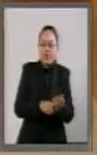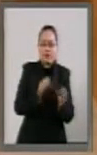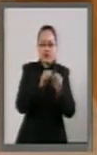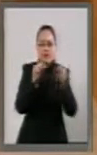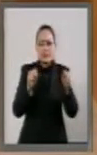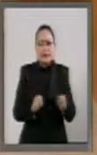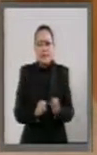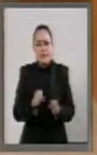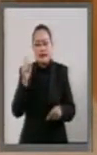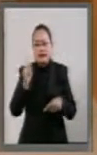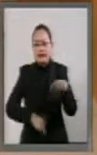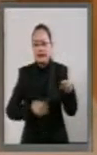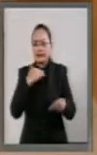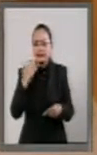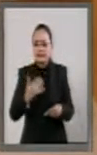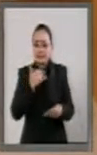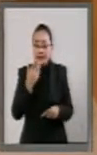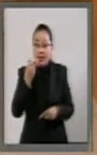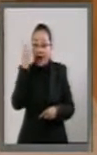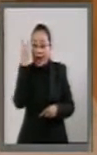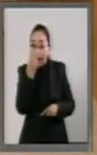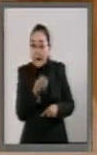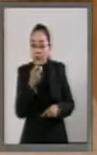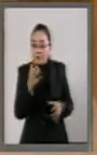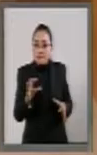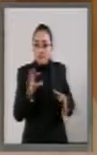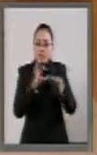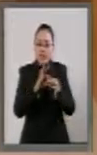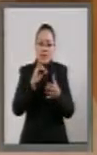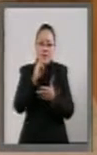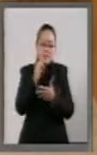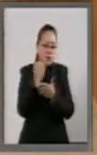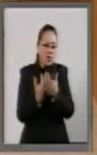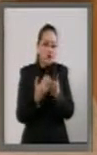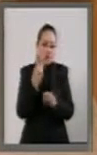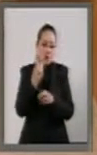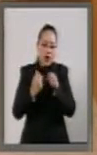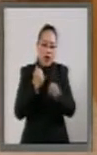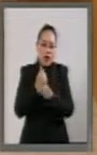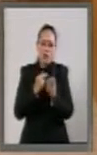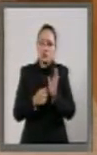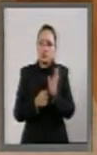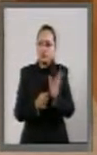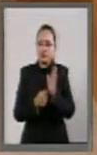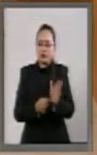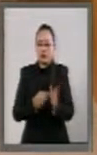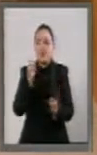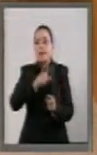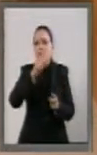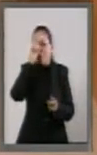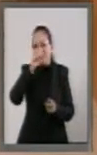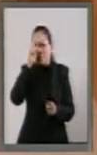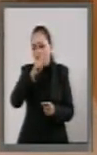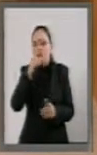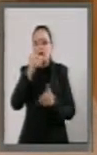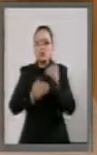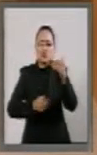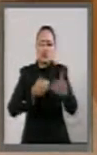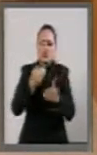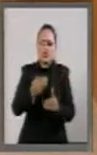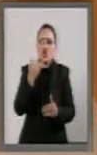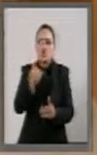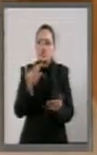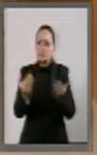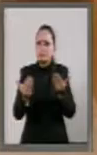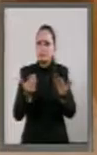Mecanismo de coordinación, informes anuales, recomendaciones, procesos y